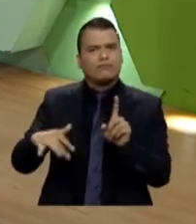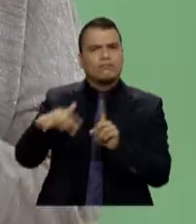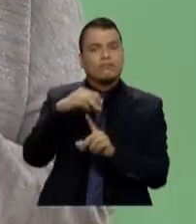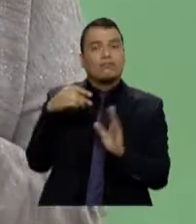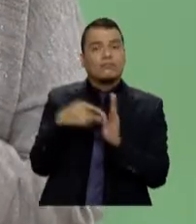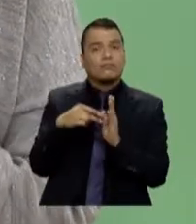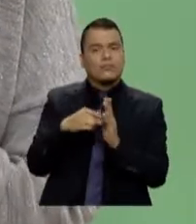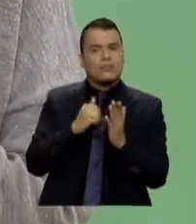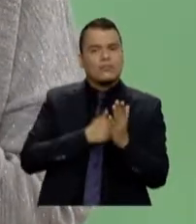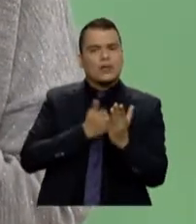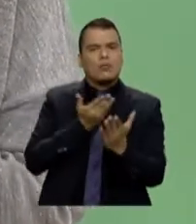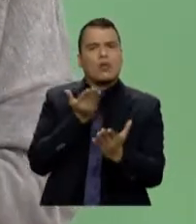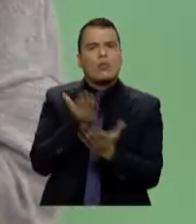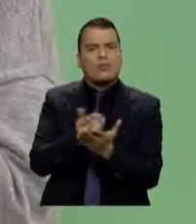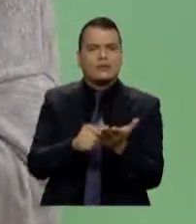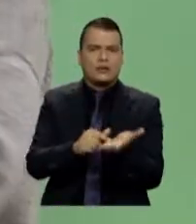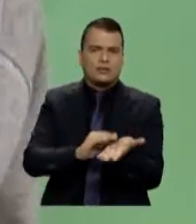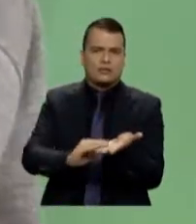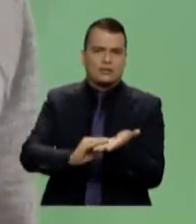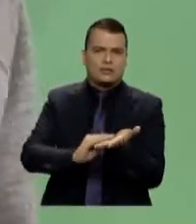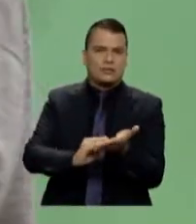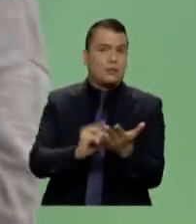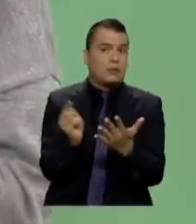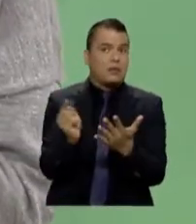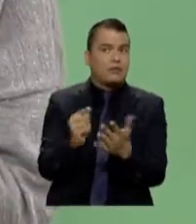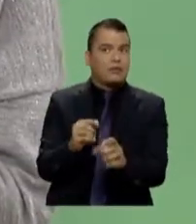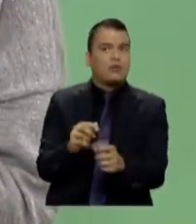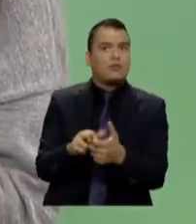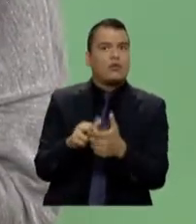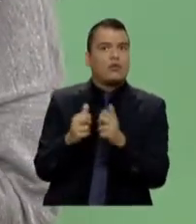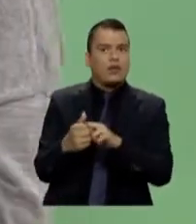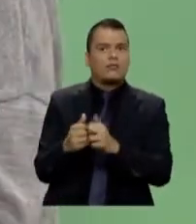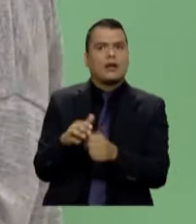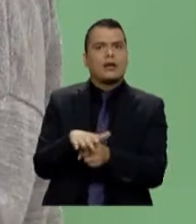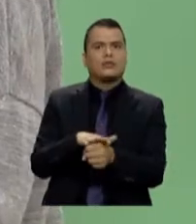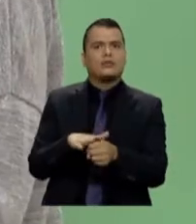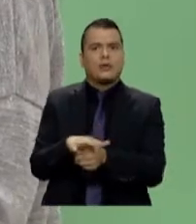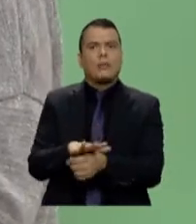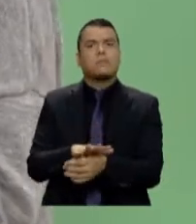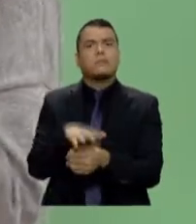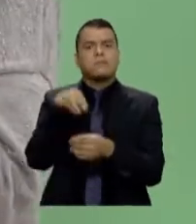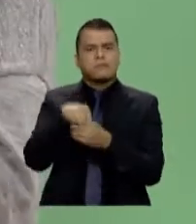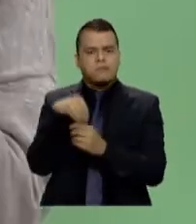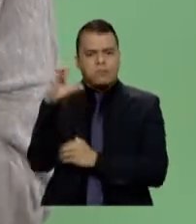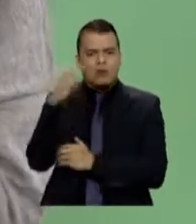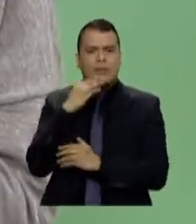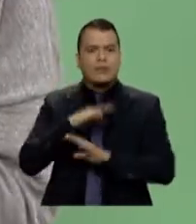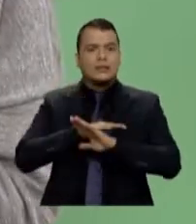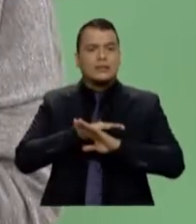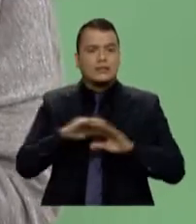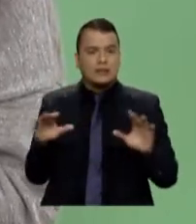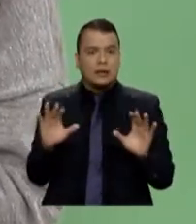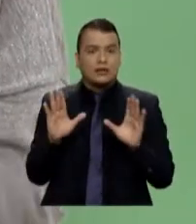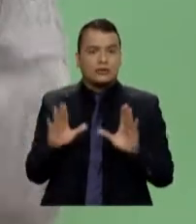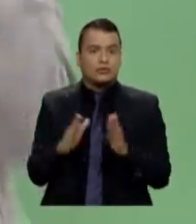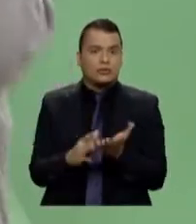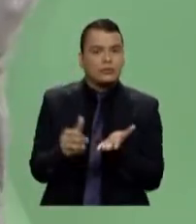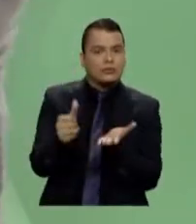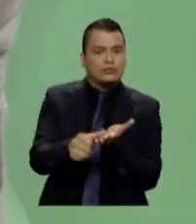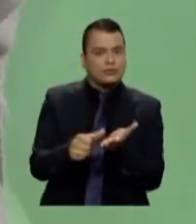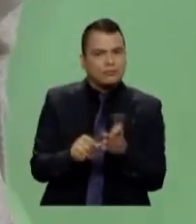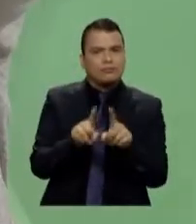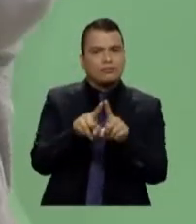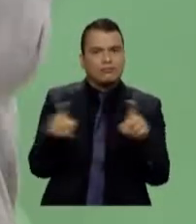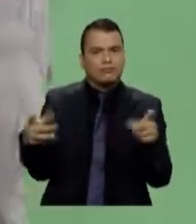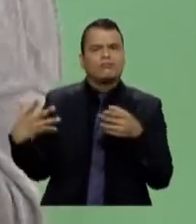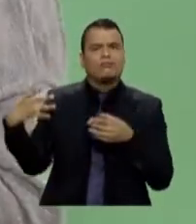solución a las situaciones conflictivas que pueden presentarse en nuestros territorios. Entonces, ese es uno de nuestros programas que vamos